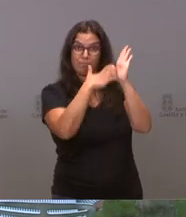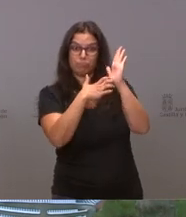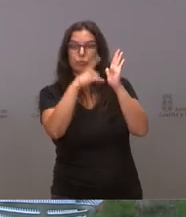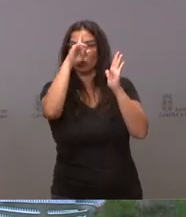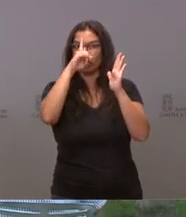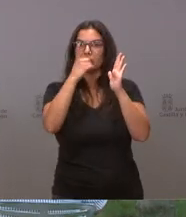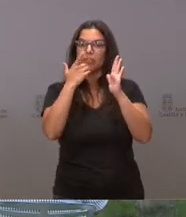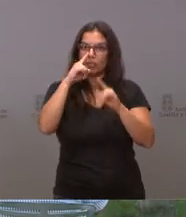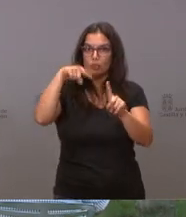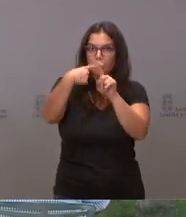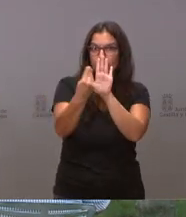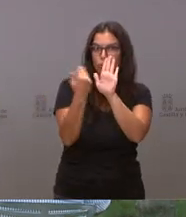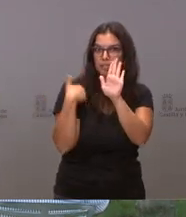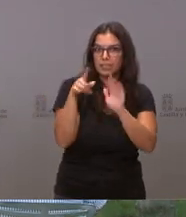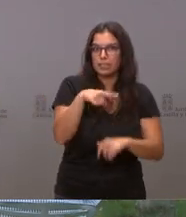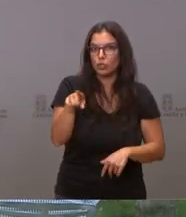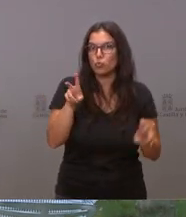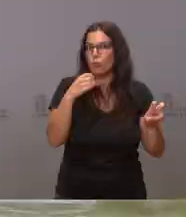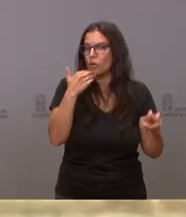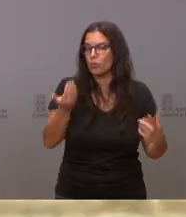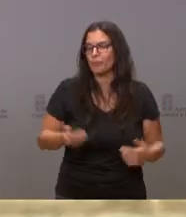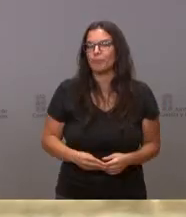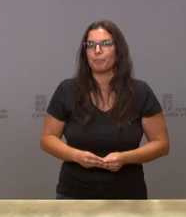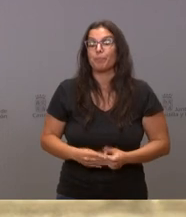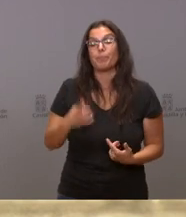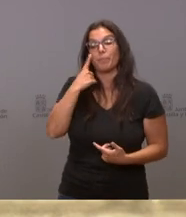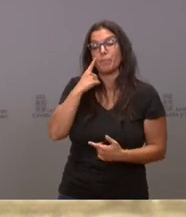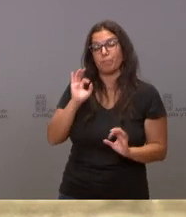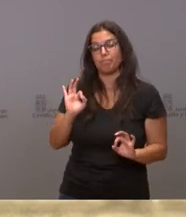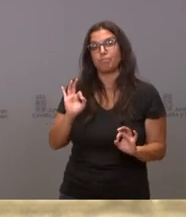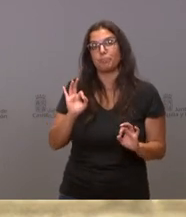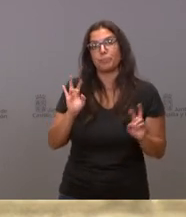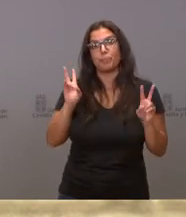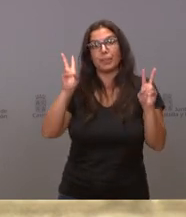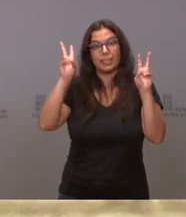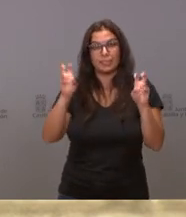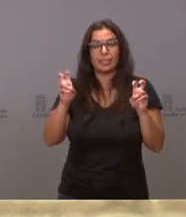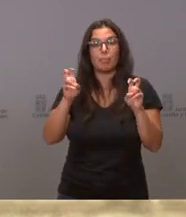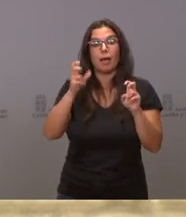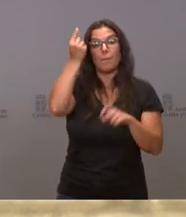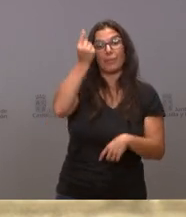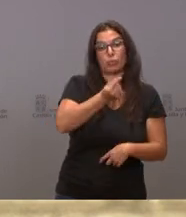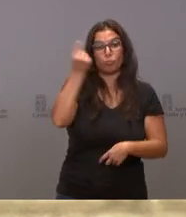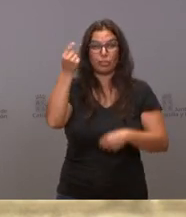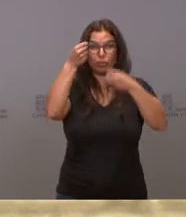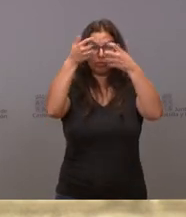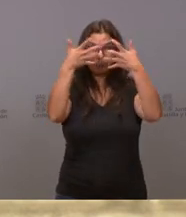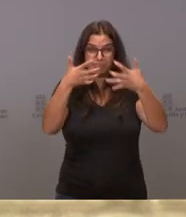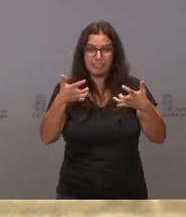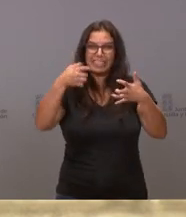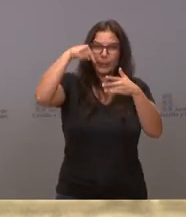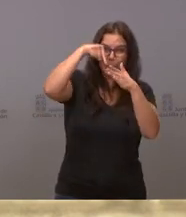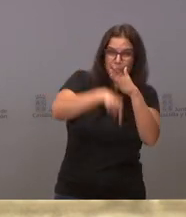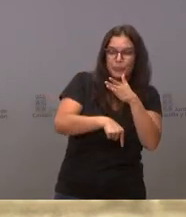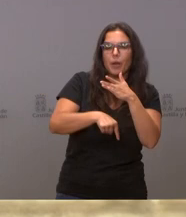alguna novedad al respecto que pueda… Mire, sobre la profundización de los presupuestos, iremos dando